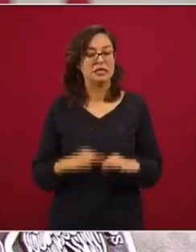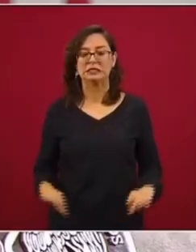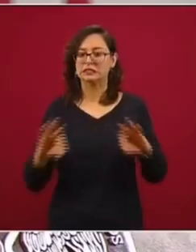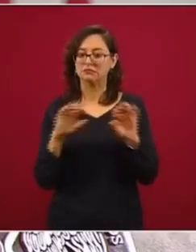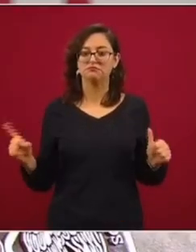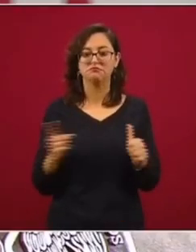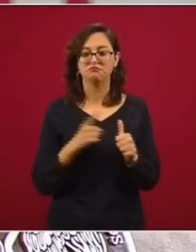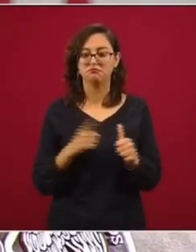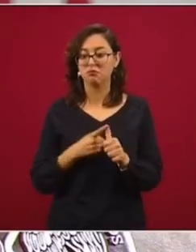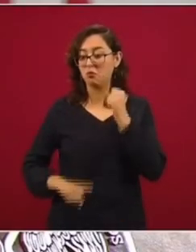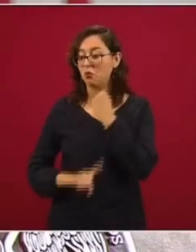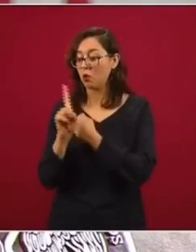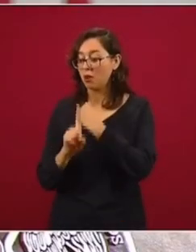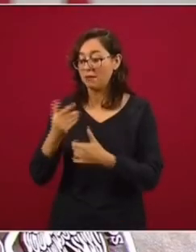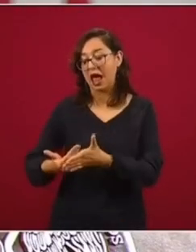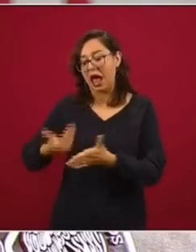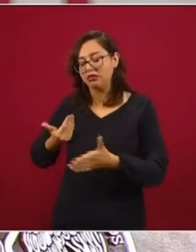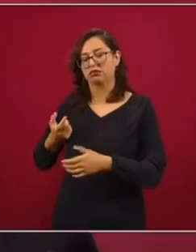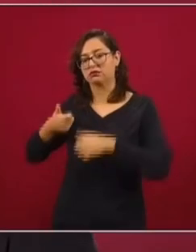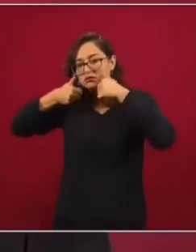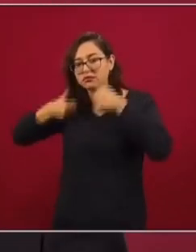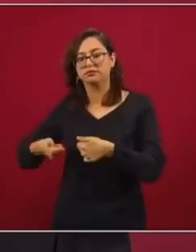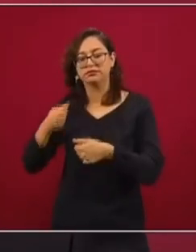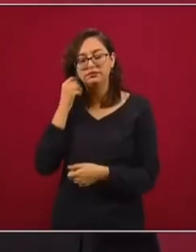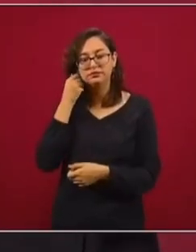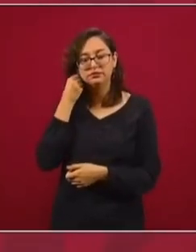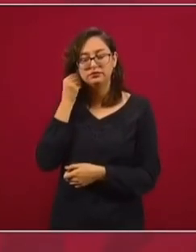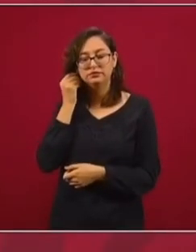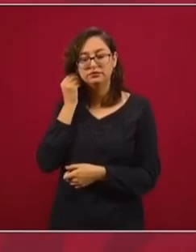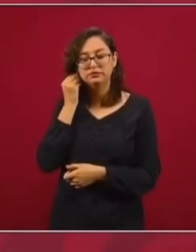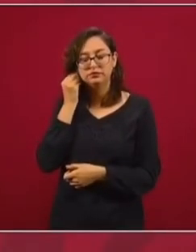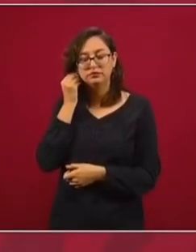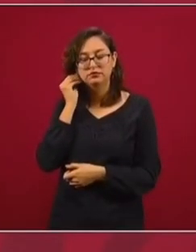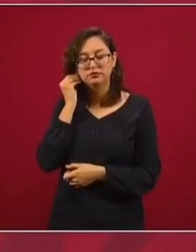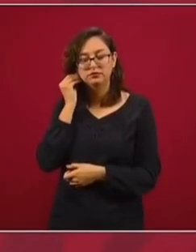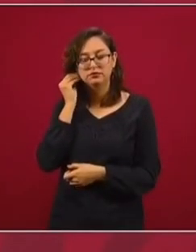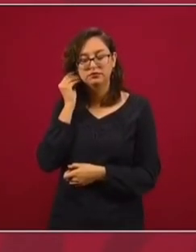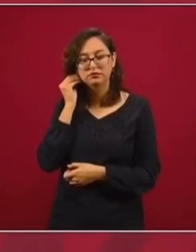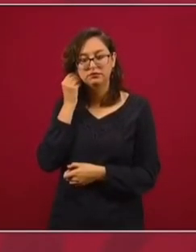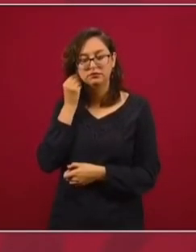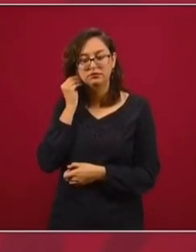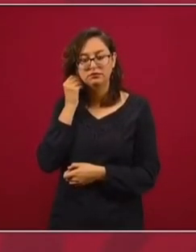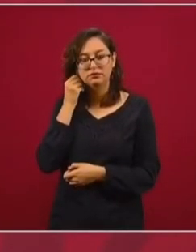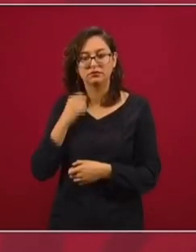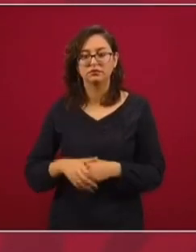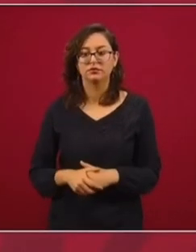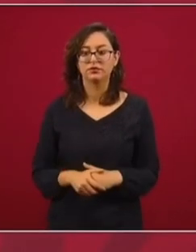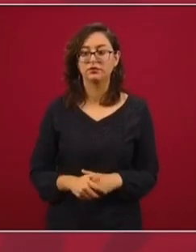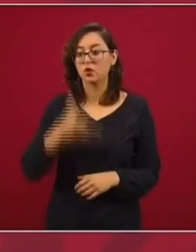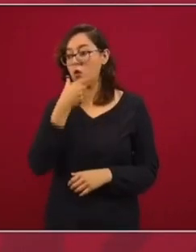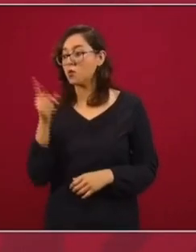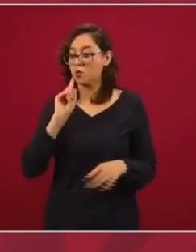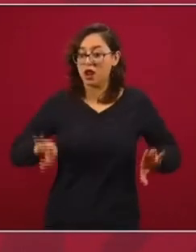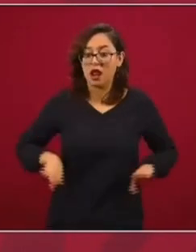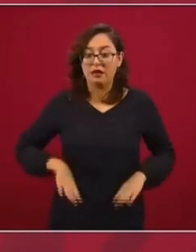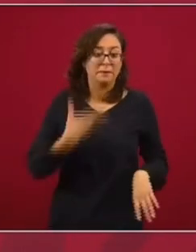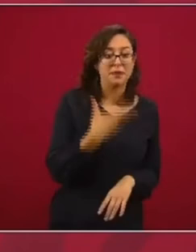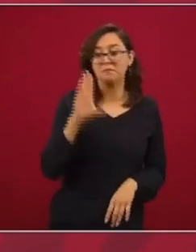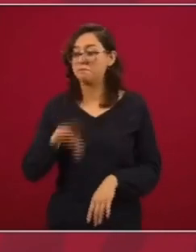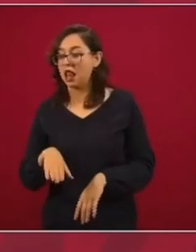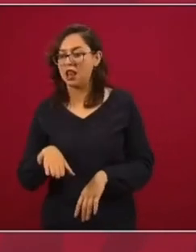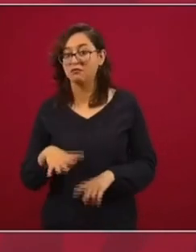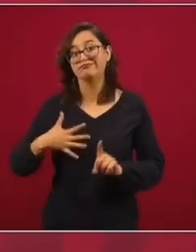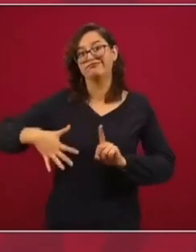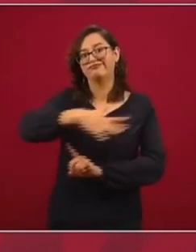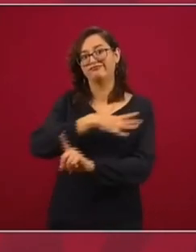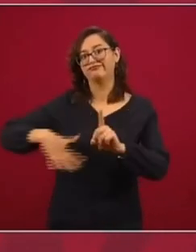es atender las causas. El hombre, la mujer, es producto de circunstancias, no